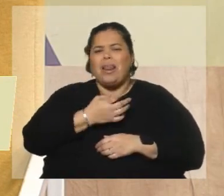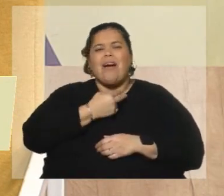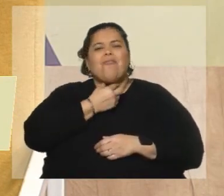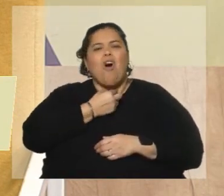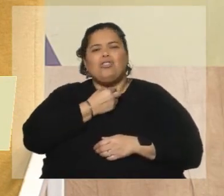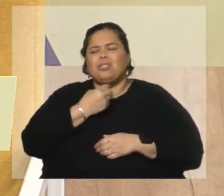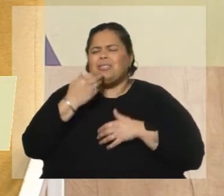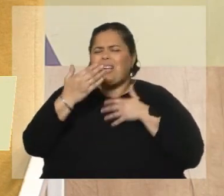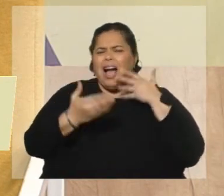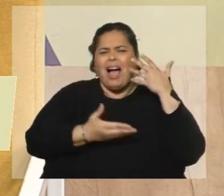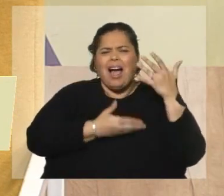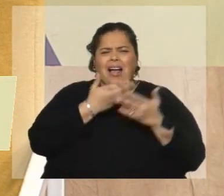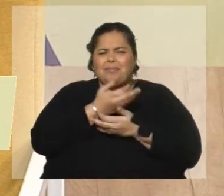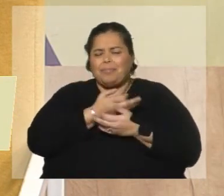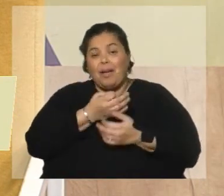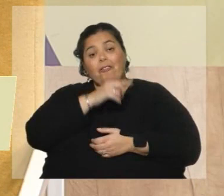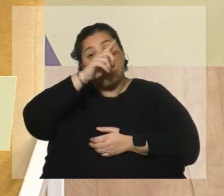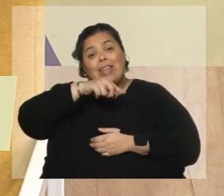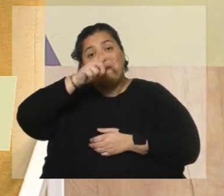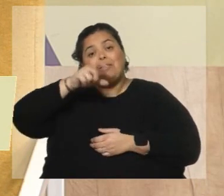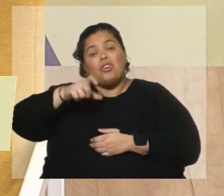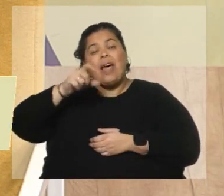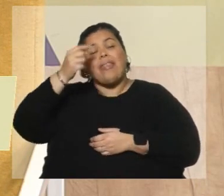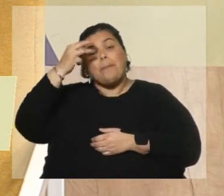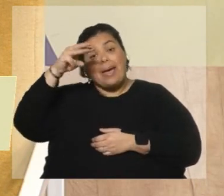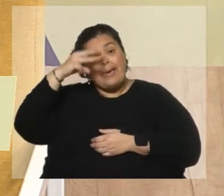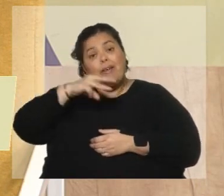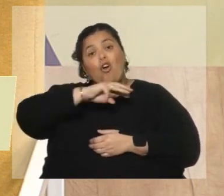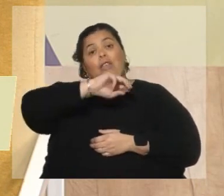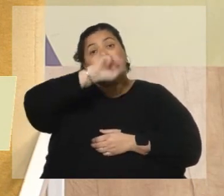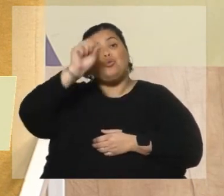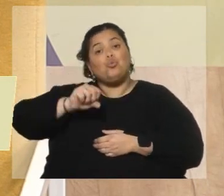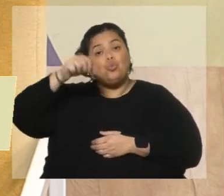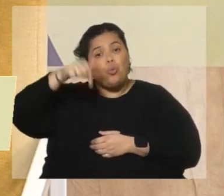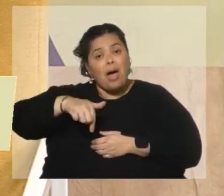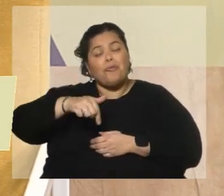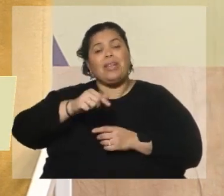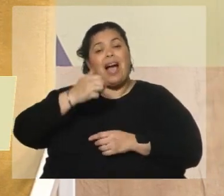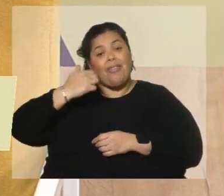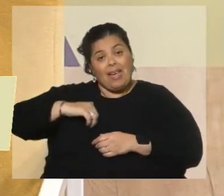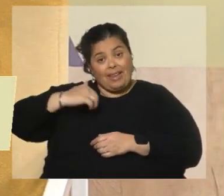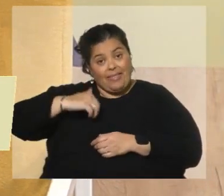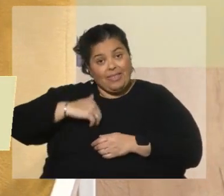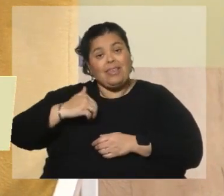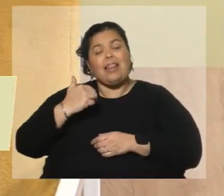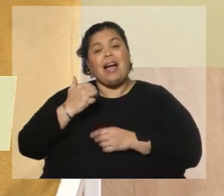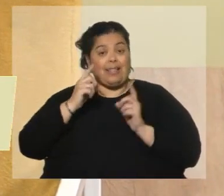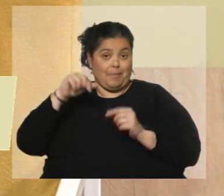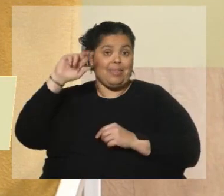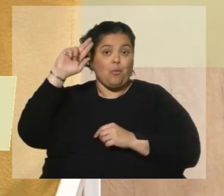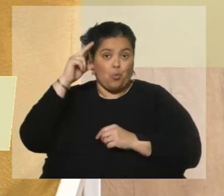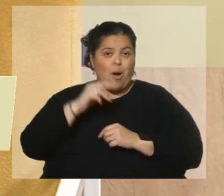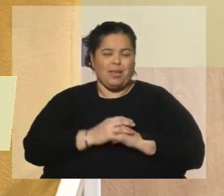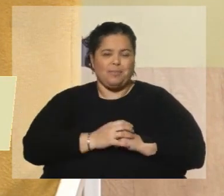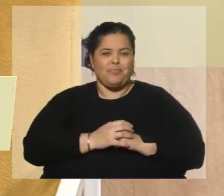Tenemos voces de México, de Sudáfrica, de Argentina y de Uruguay.